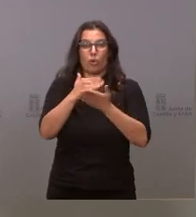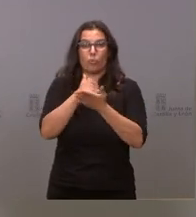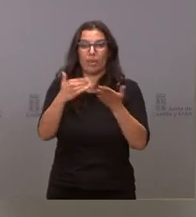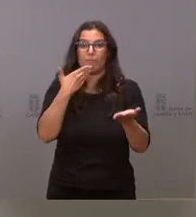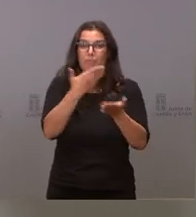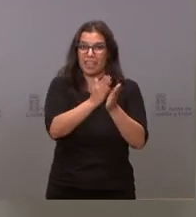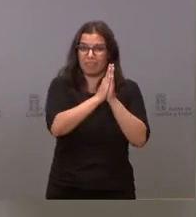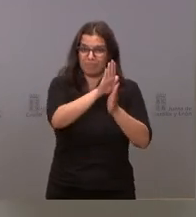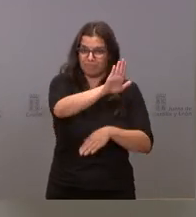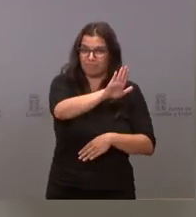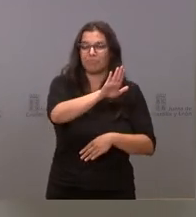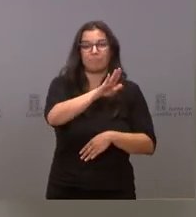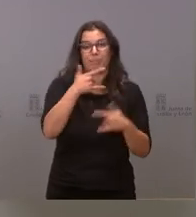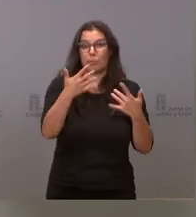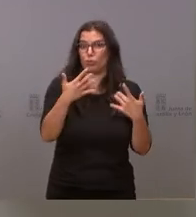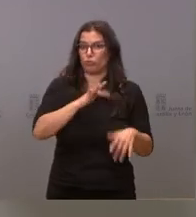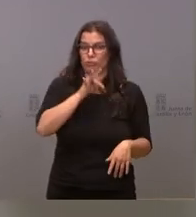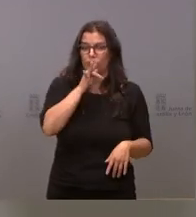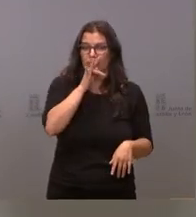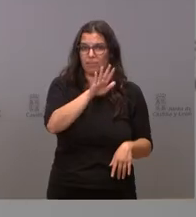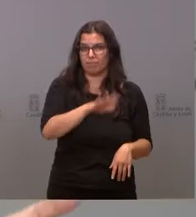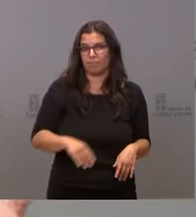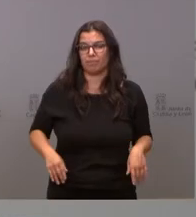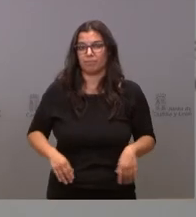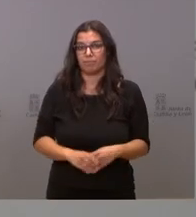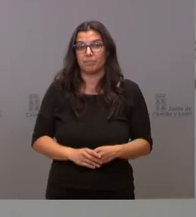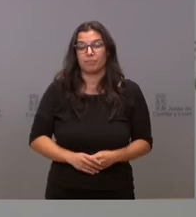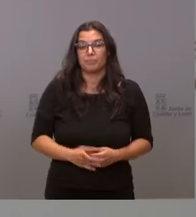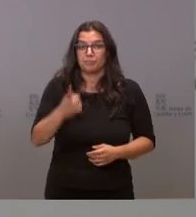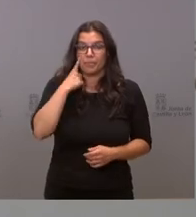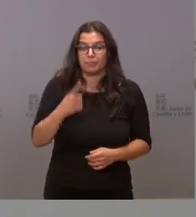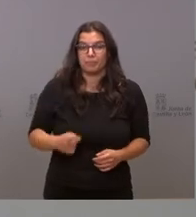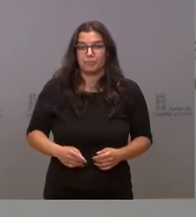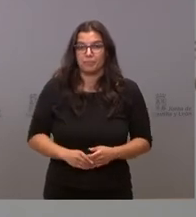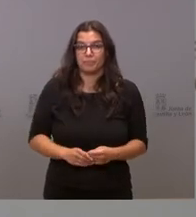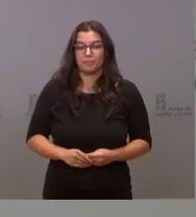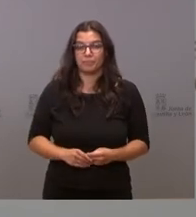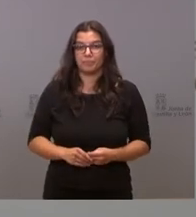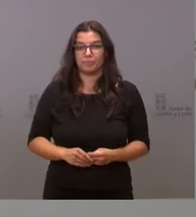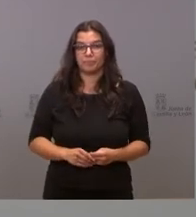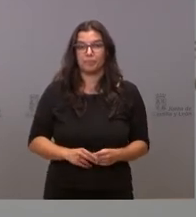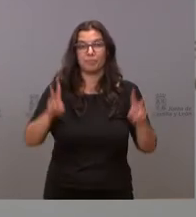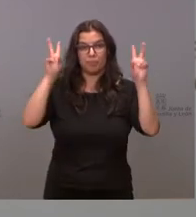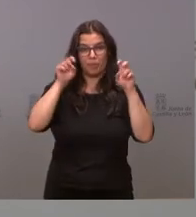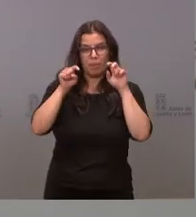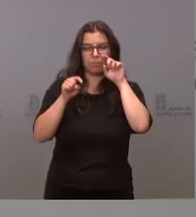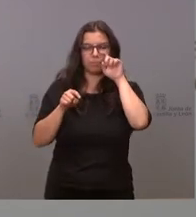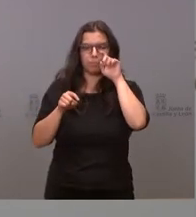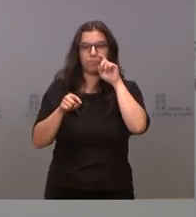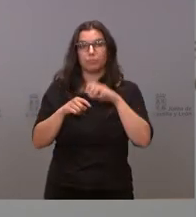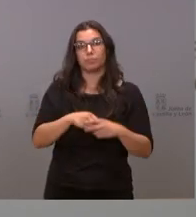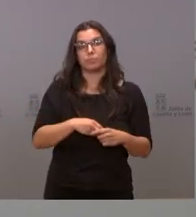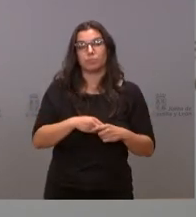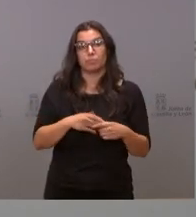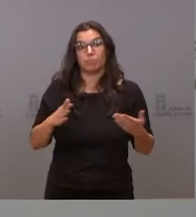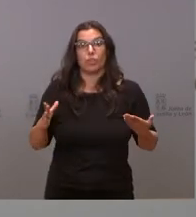precisamente que no se prescinda aún de ellas. Mire, respecto a este asunto, todos